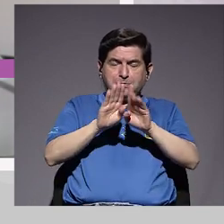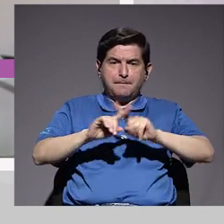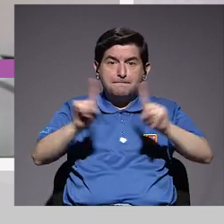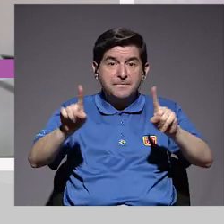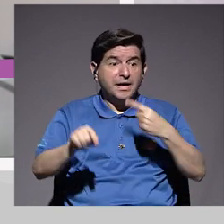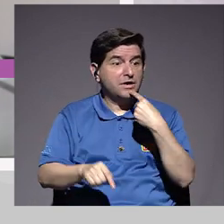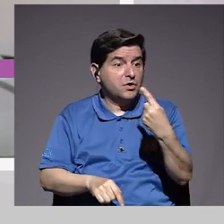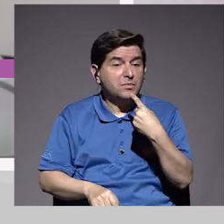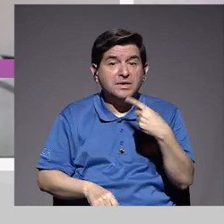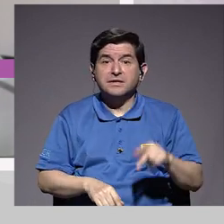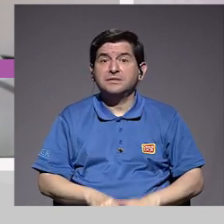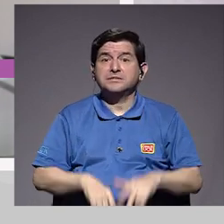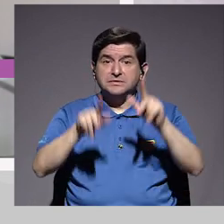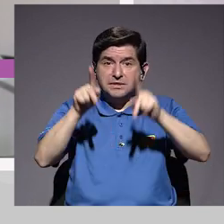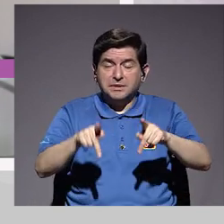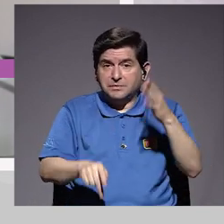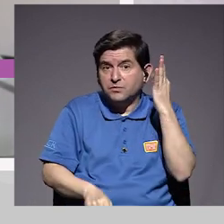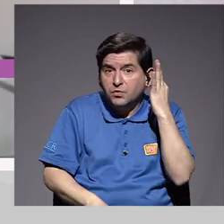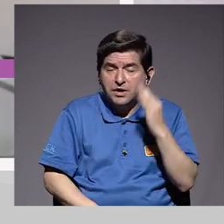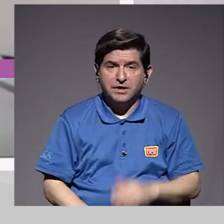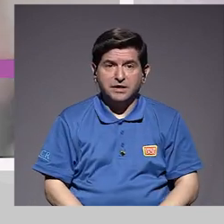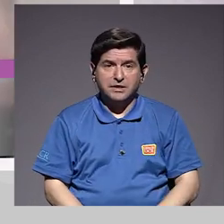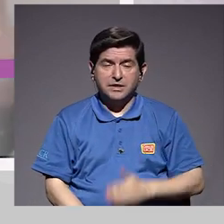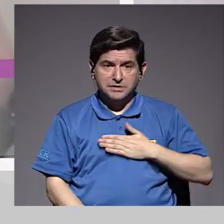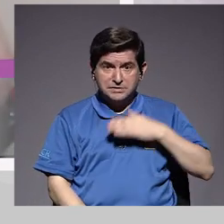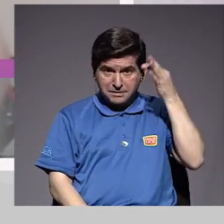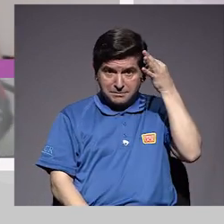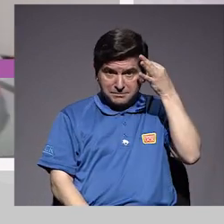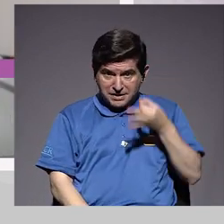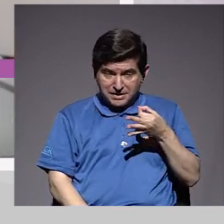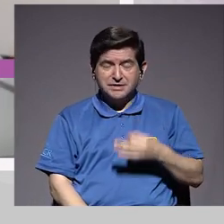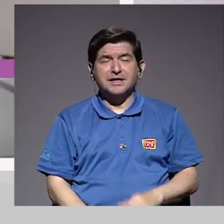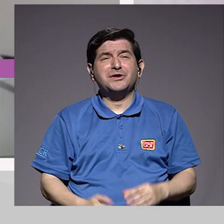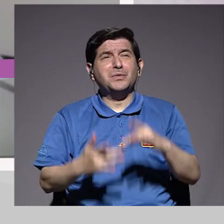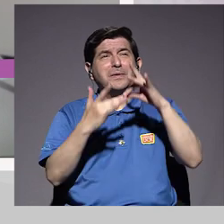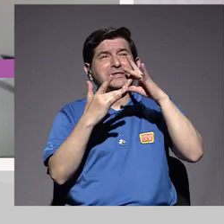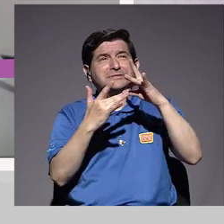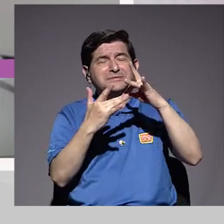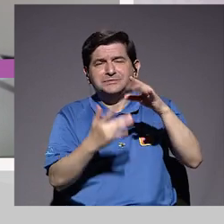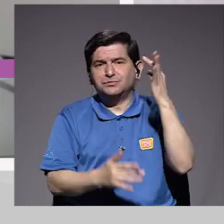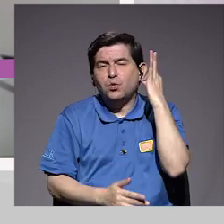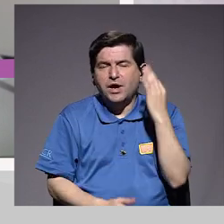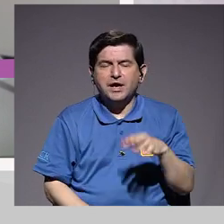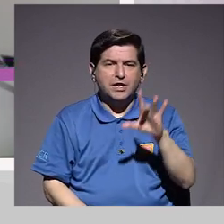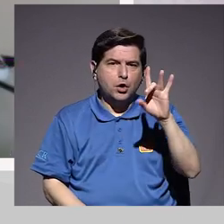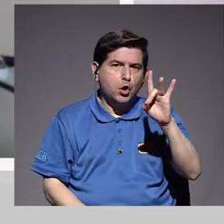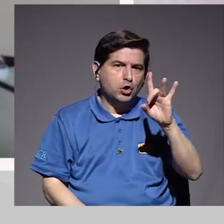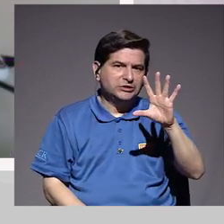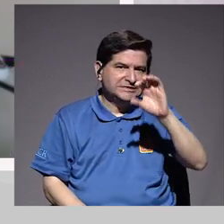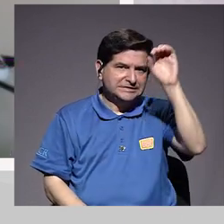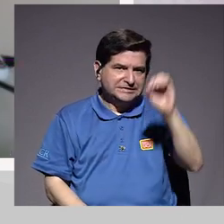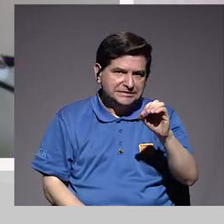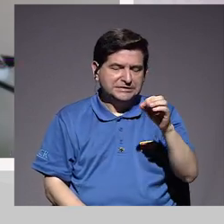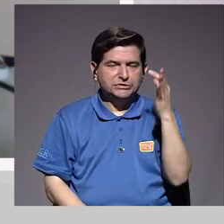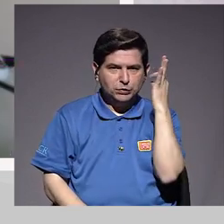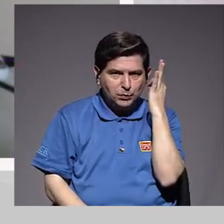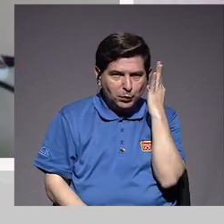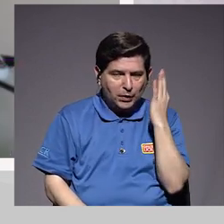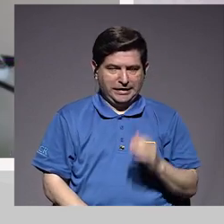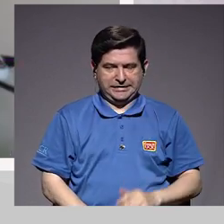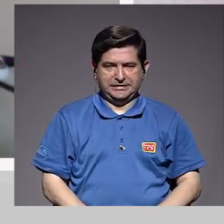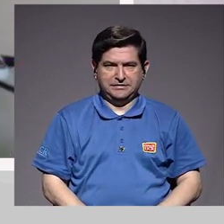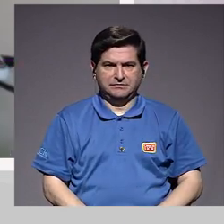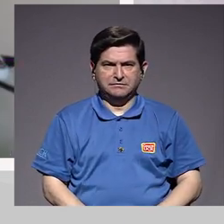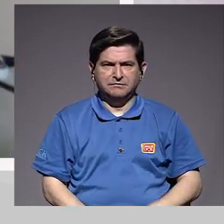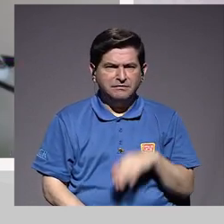que mi criterio se basa en las pacientes femeninas, porque veo un 85% de mujeres, es que más bien han